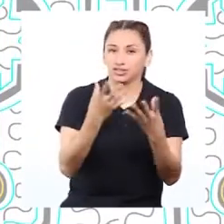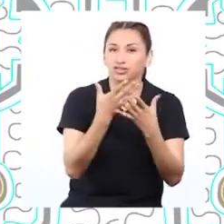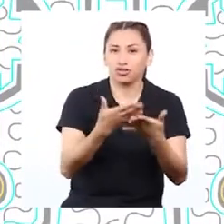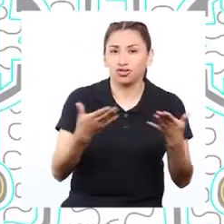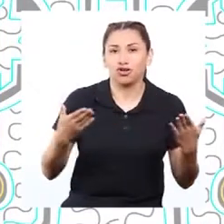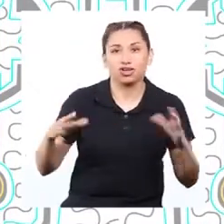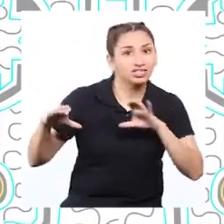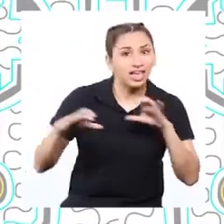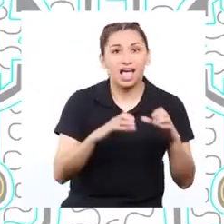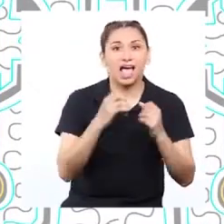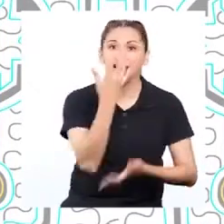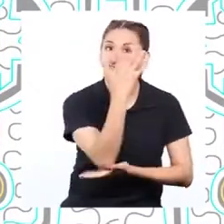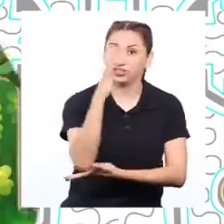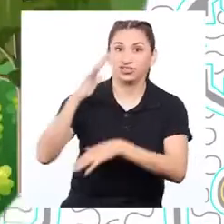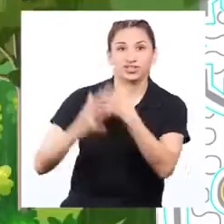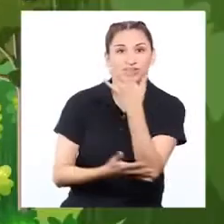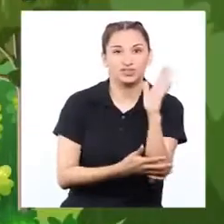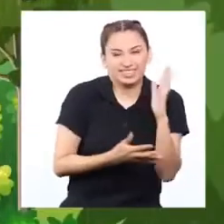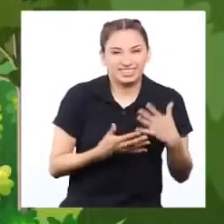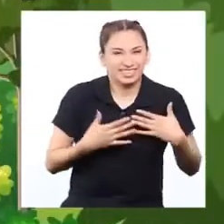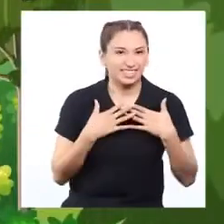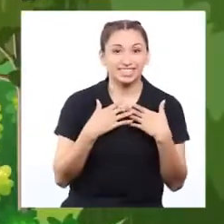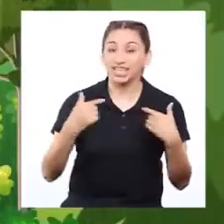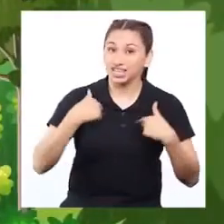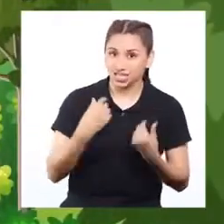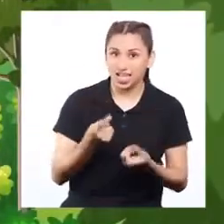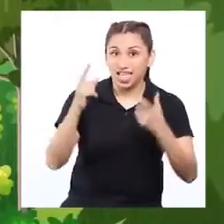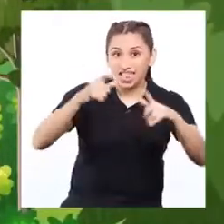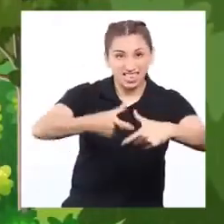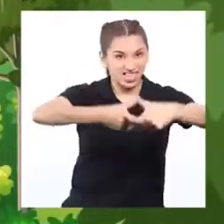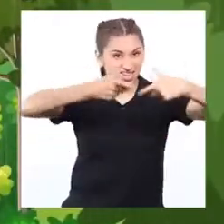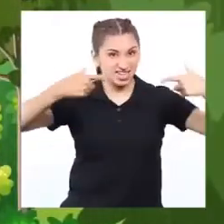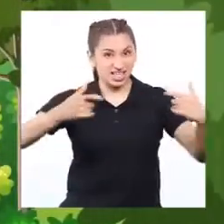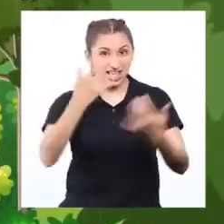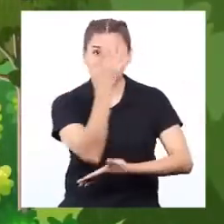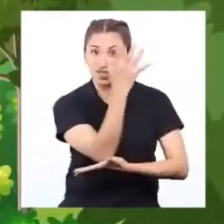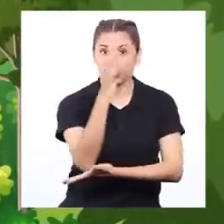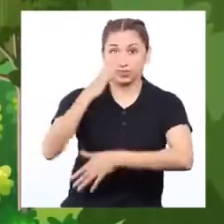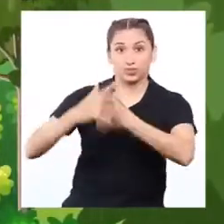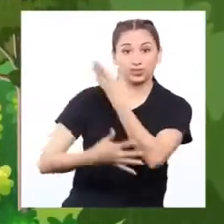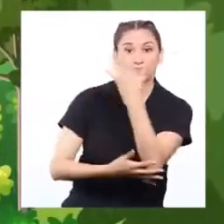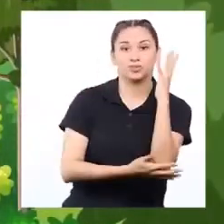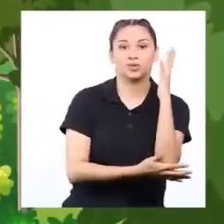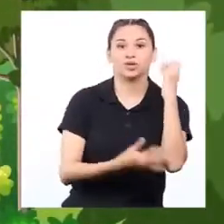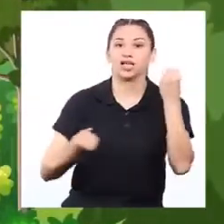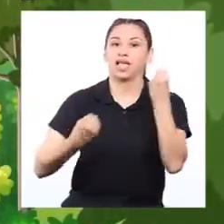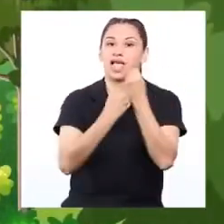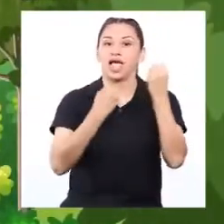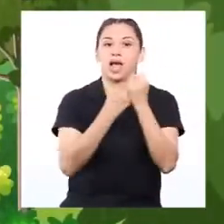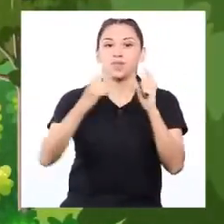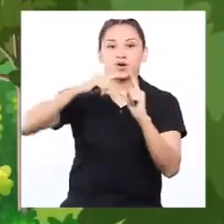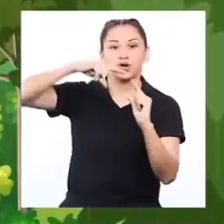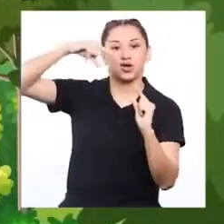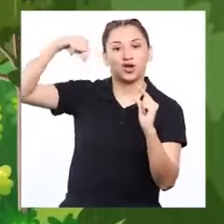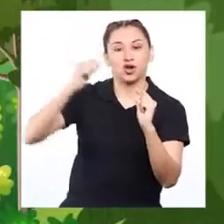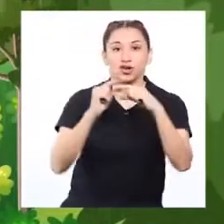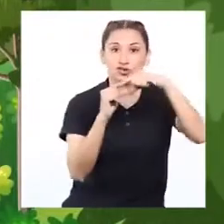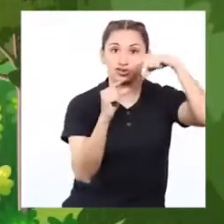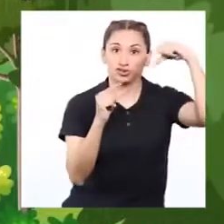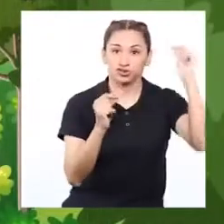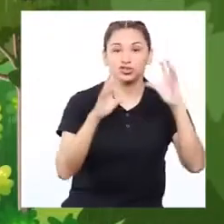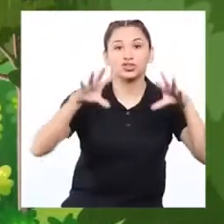hacen los bosques. ¡Cuéntanos, Cubi! Los grandiosos bosques interceptan y redistribuyen las